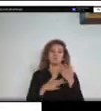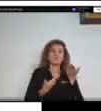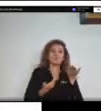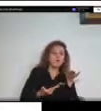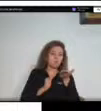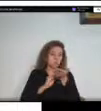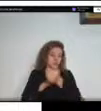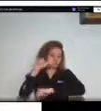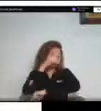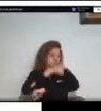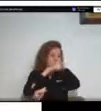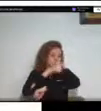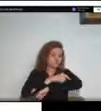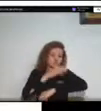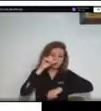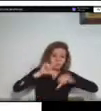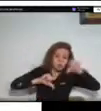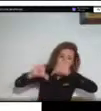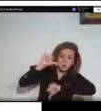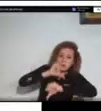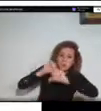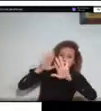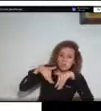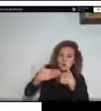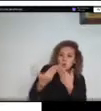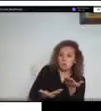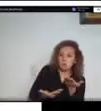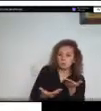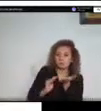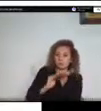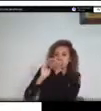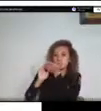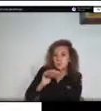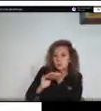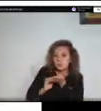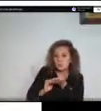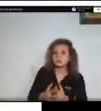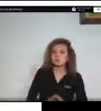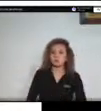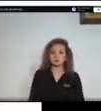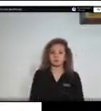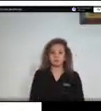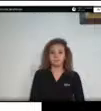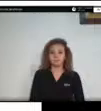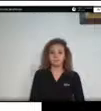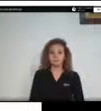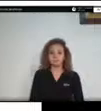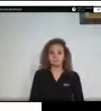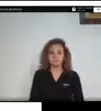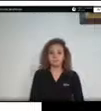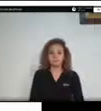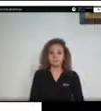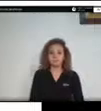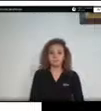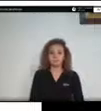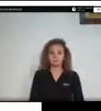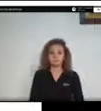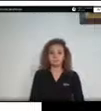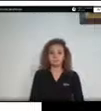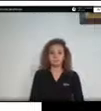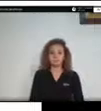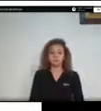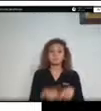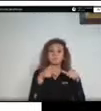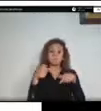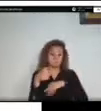o el procesamiento de esos crudos que se procesan en los pozos que se extraen en los pozos petroleros entonces aquí podemos